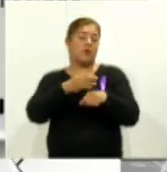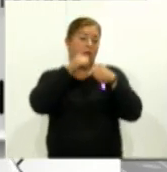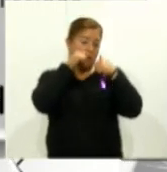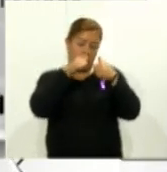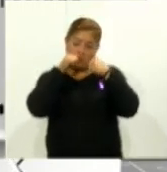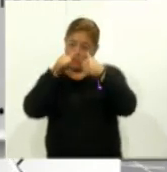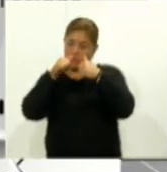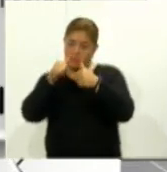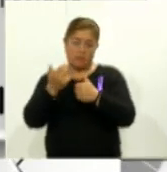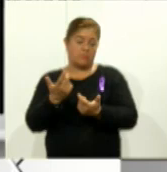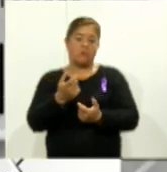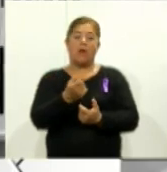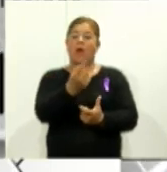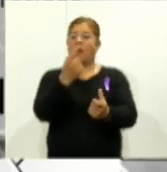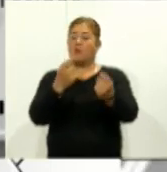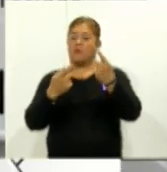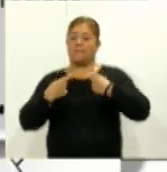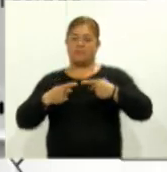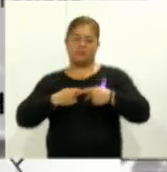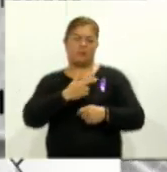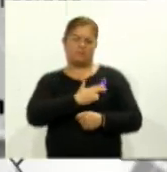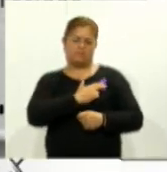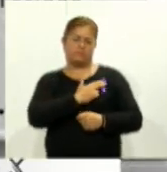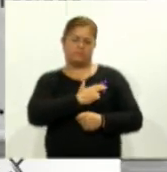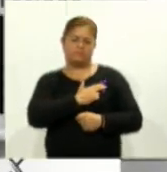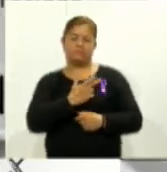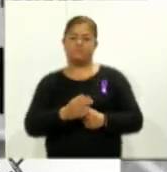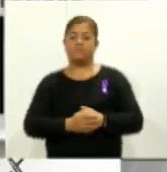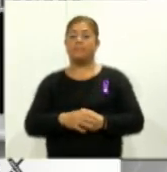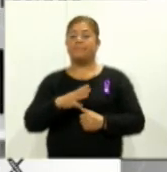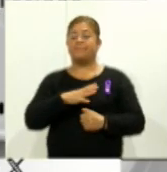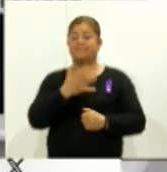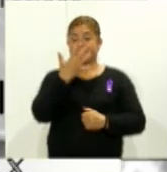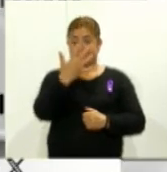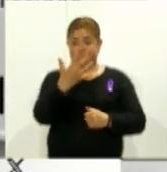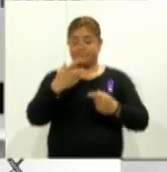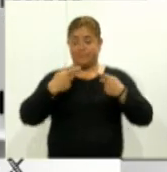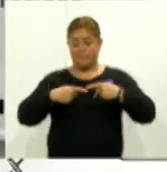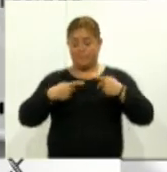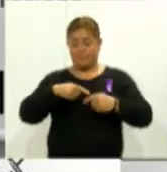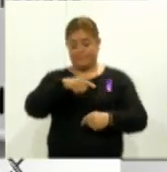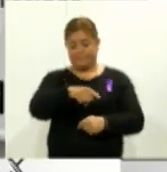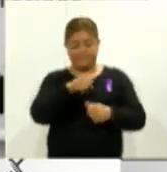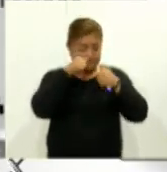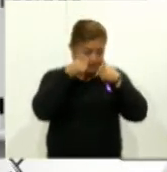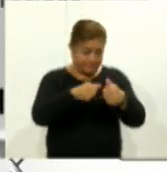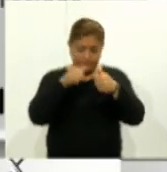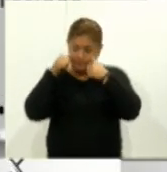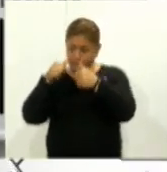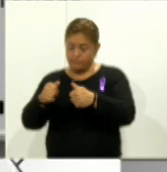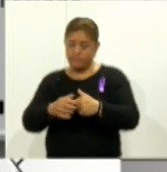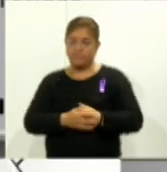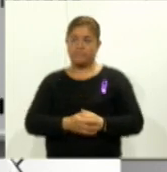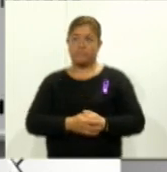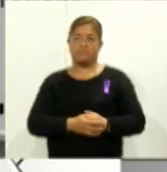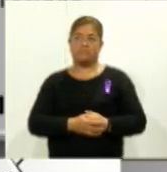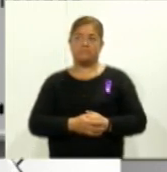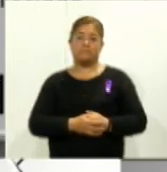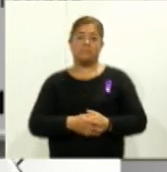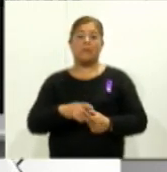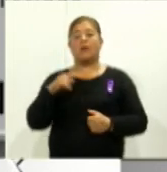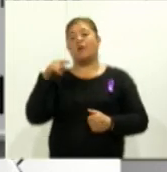a cualquier lesionado que se presente. Se dieron 5 atenciones. Un paciente por síncope, es decir, se